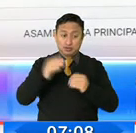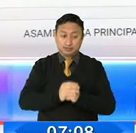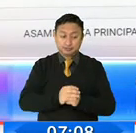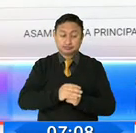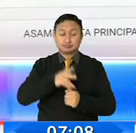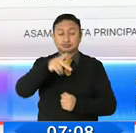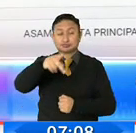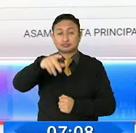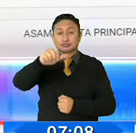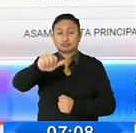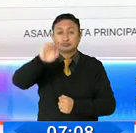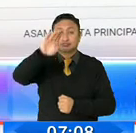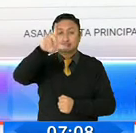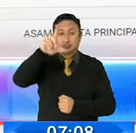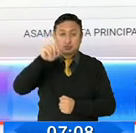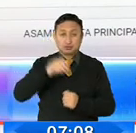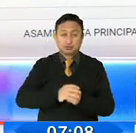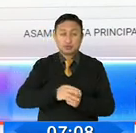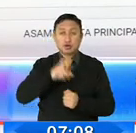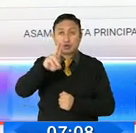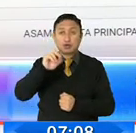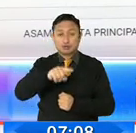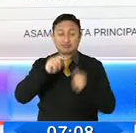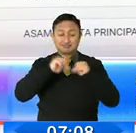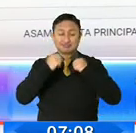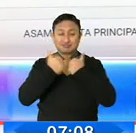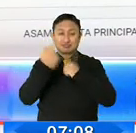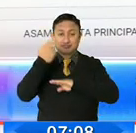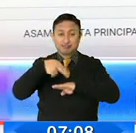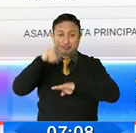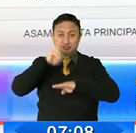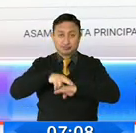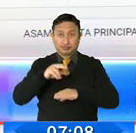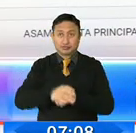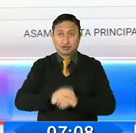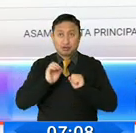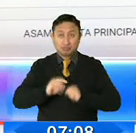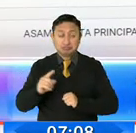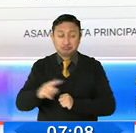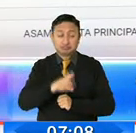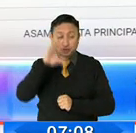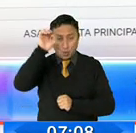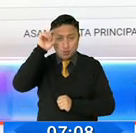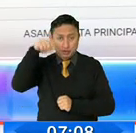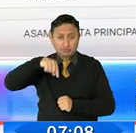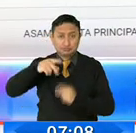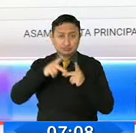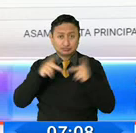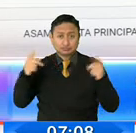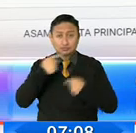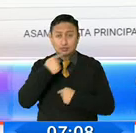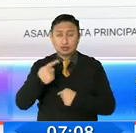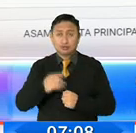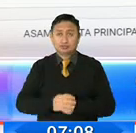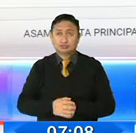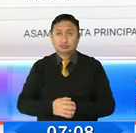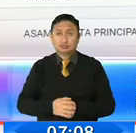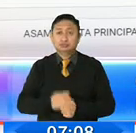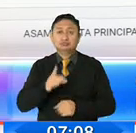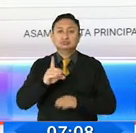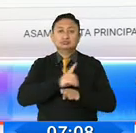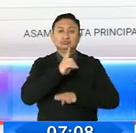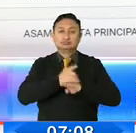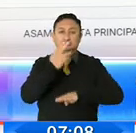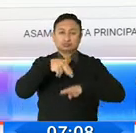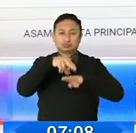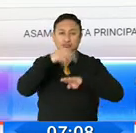opción 12 de la lista para asambleístas nacionales. De acuerdo a las declaraciones a la prensa de Enrique Menoscal, director nacional de